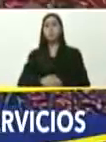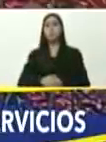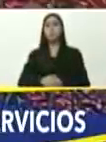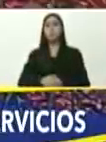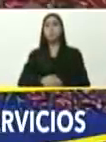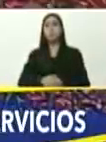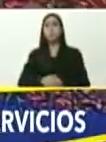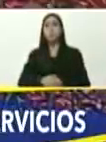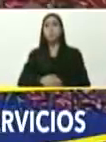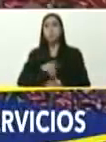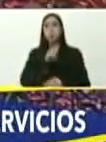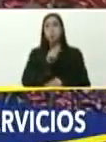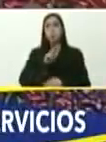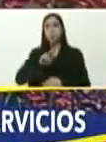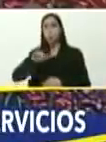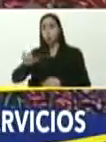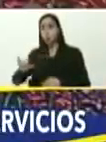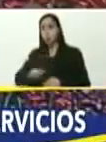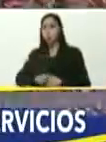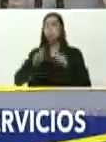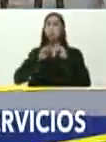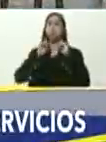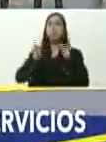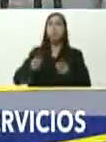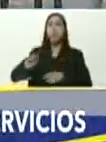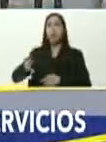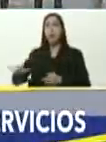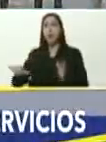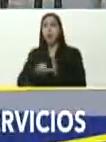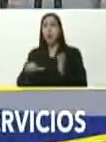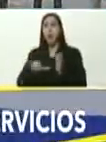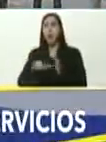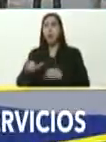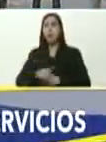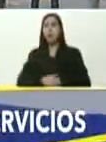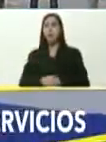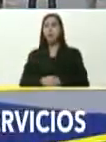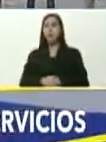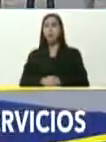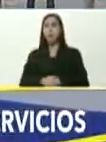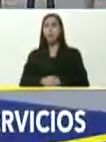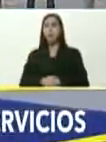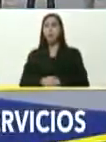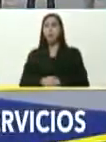allá, a final, de la carretera, Charayave, Charachávez,